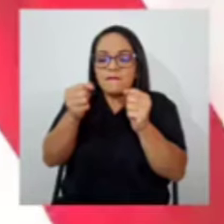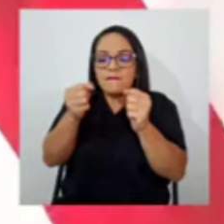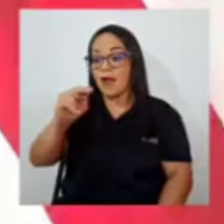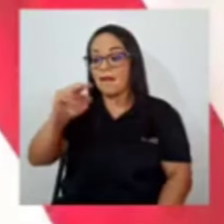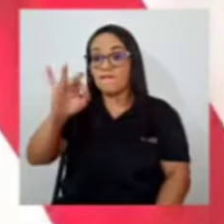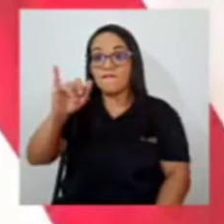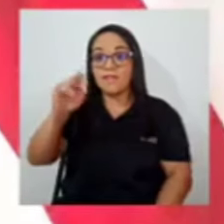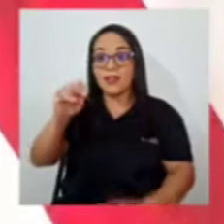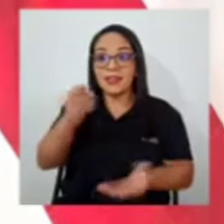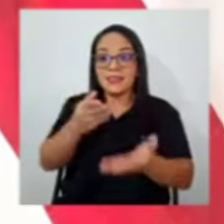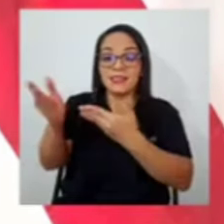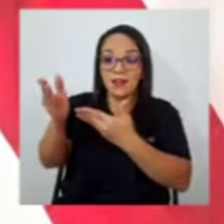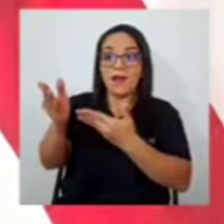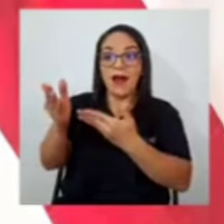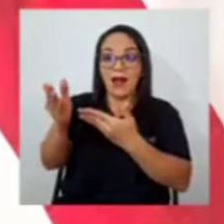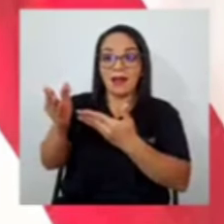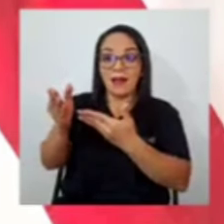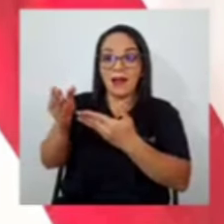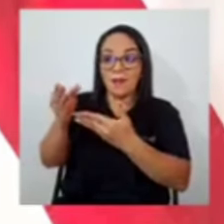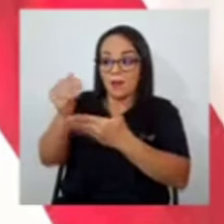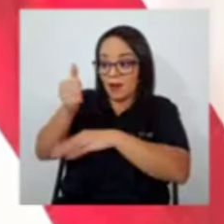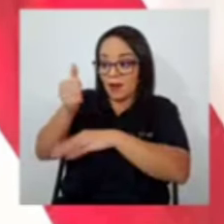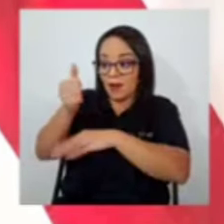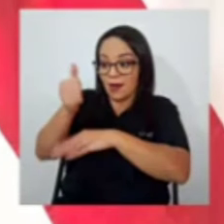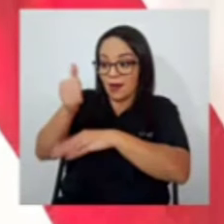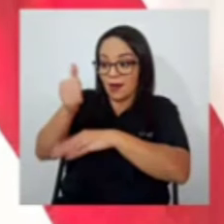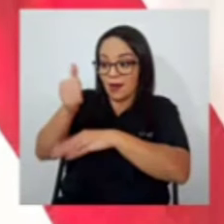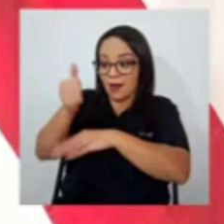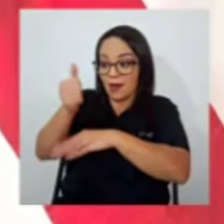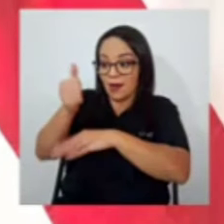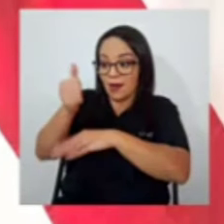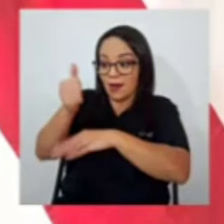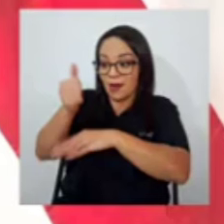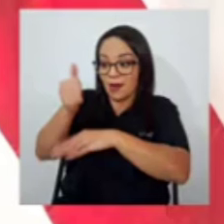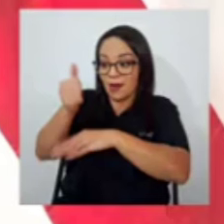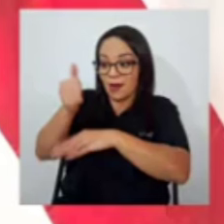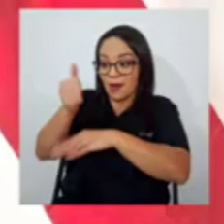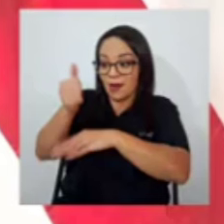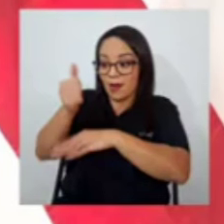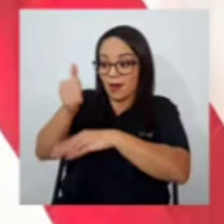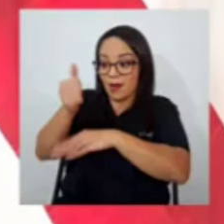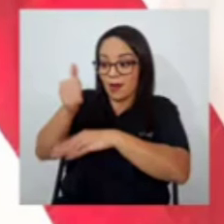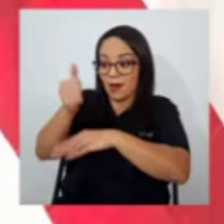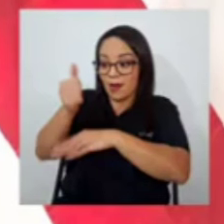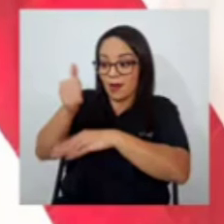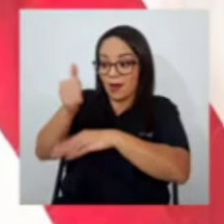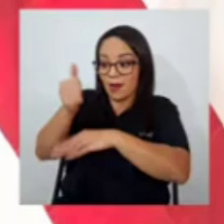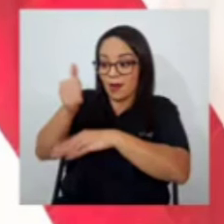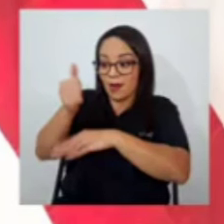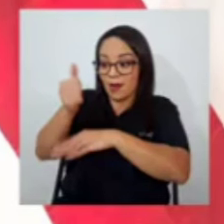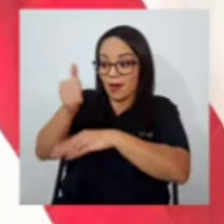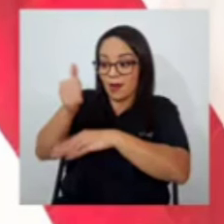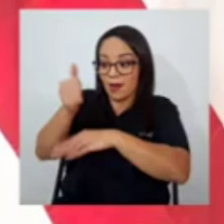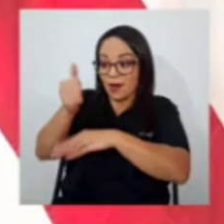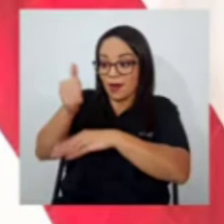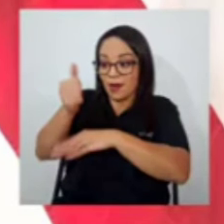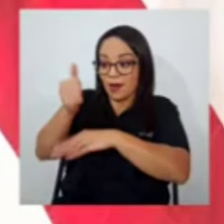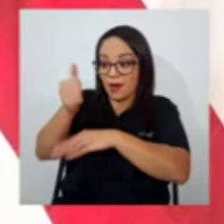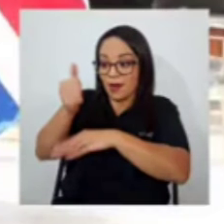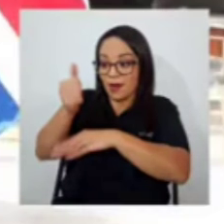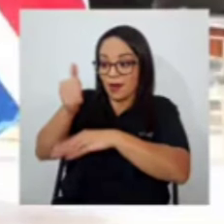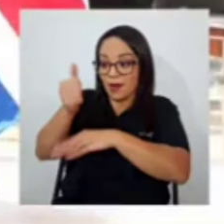refrigeradora de canfín, no tener plancha, etcétera. 23 mil 100 millones para